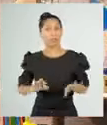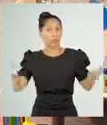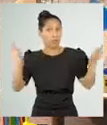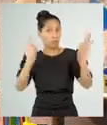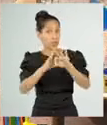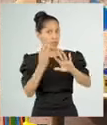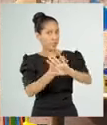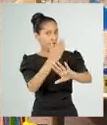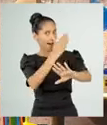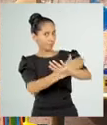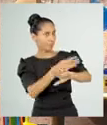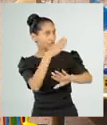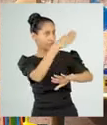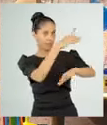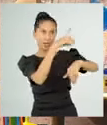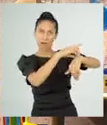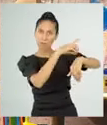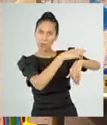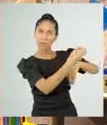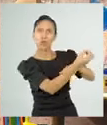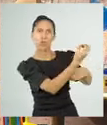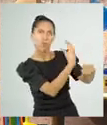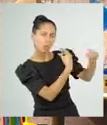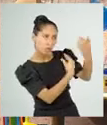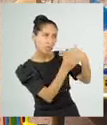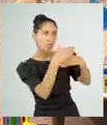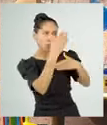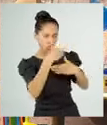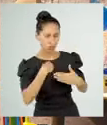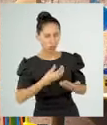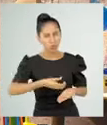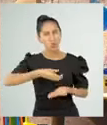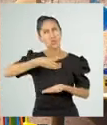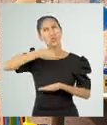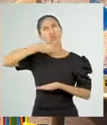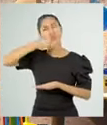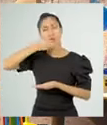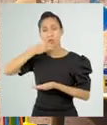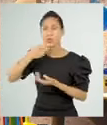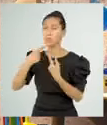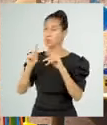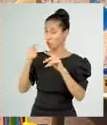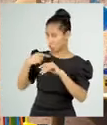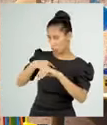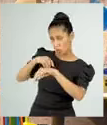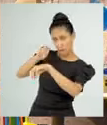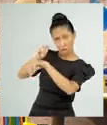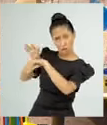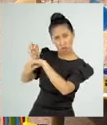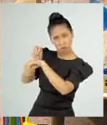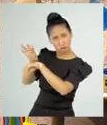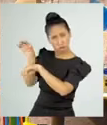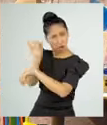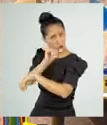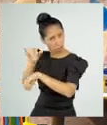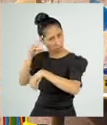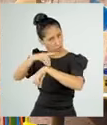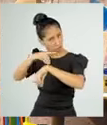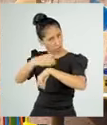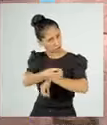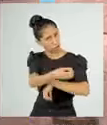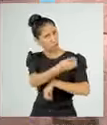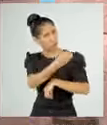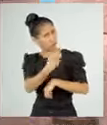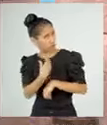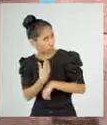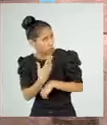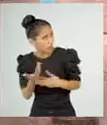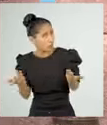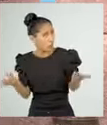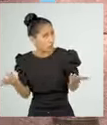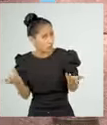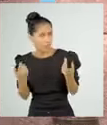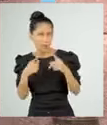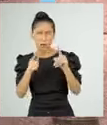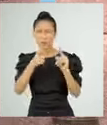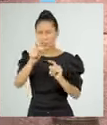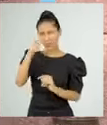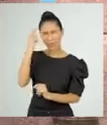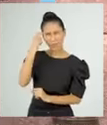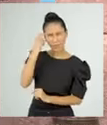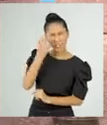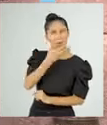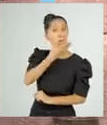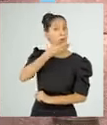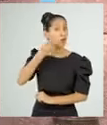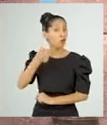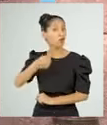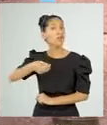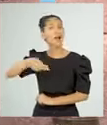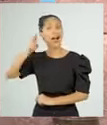Sí, pero le estoy dando las instrucciones al pie de la letra, tal como a mí me lo recetaron. ¿Qué te parece si mejor